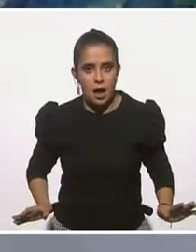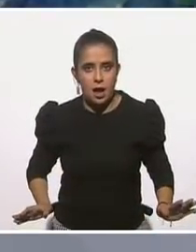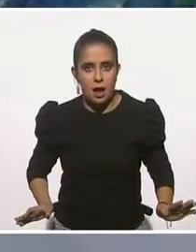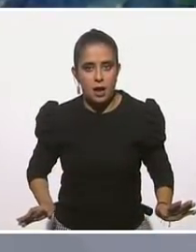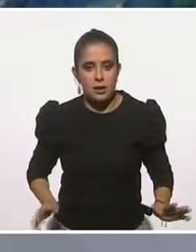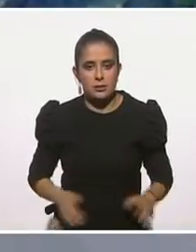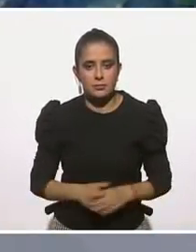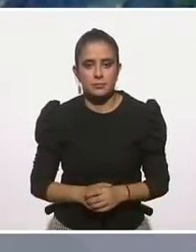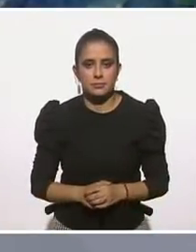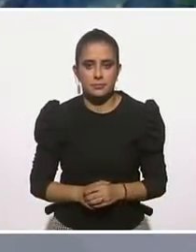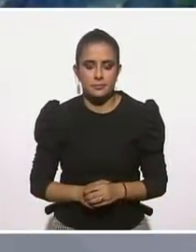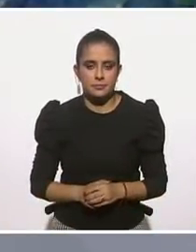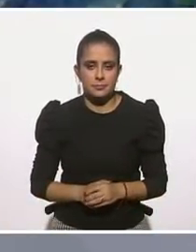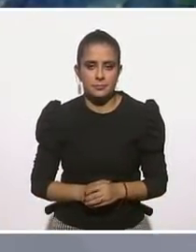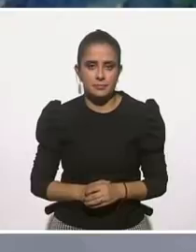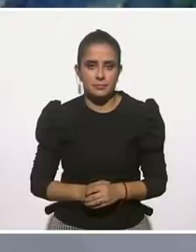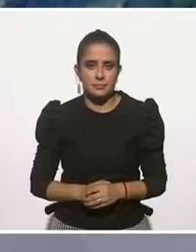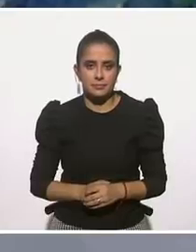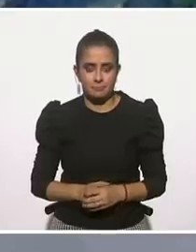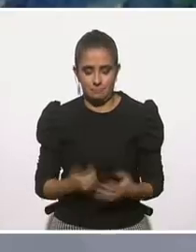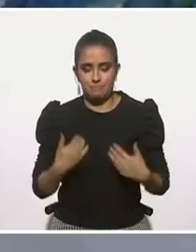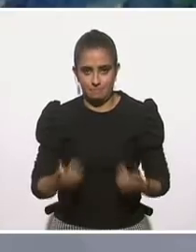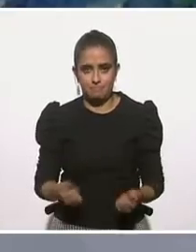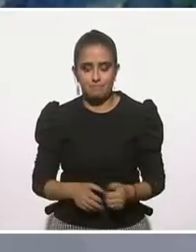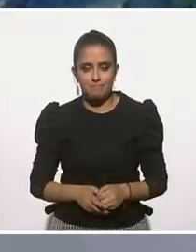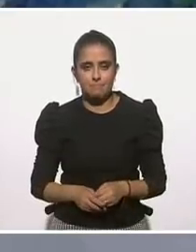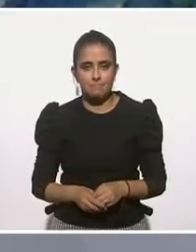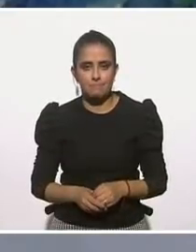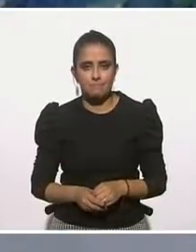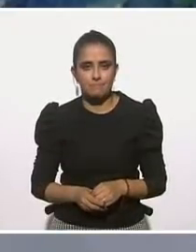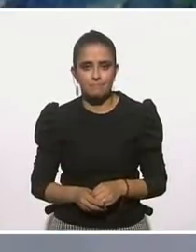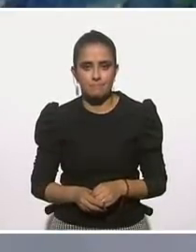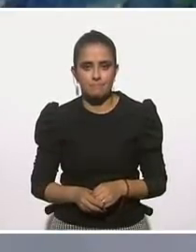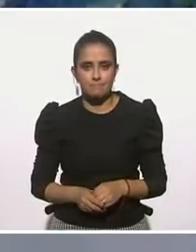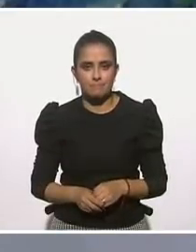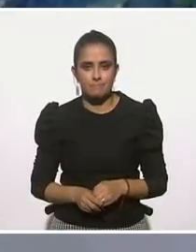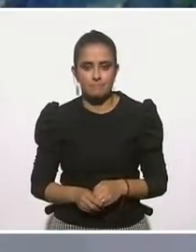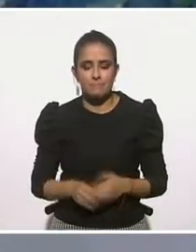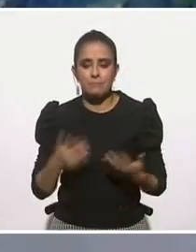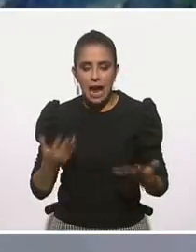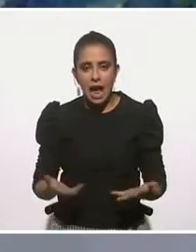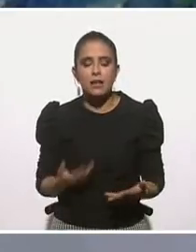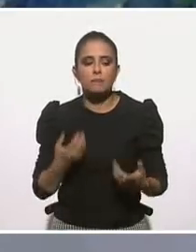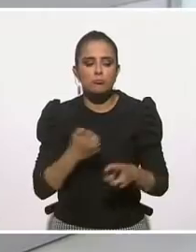interesa. ¿Me entiendes? Está bien, bueno, entonces, ¿qué sigue?